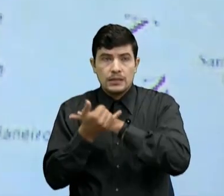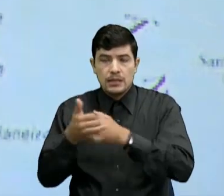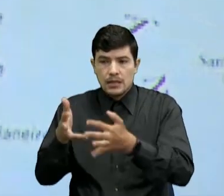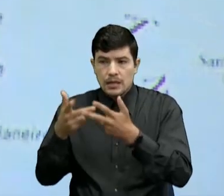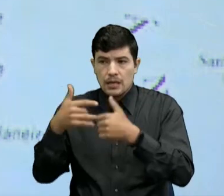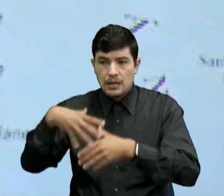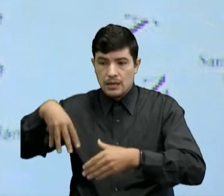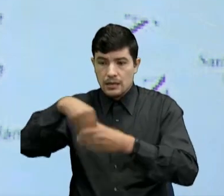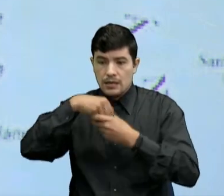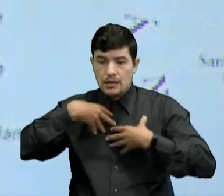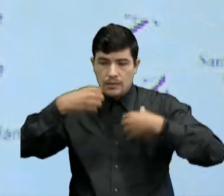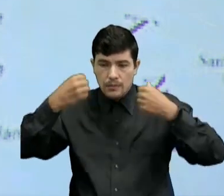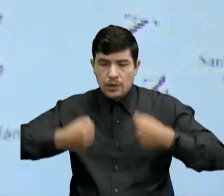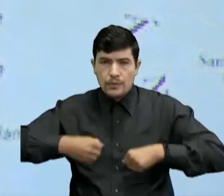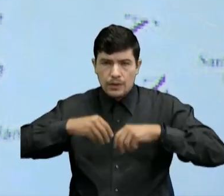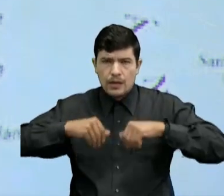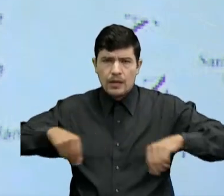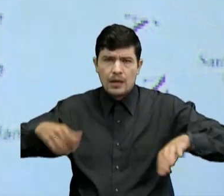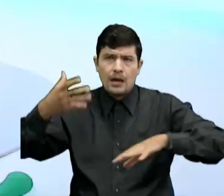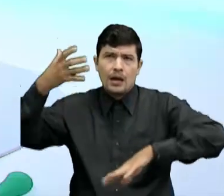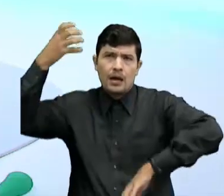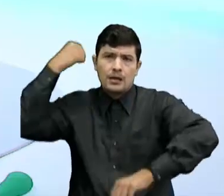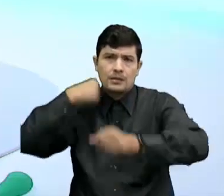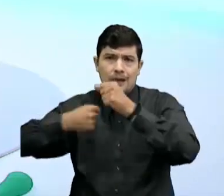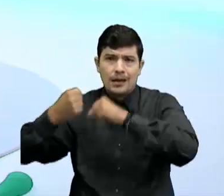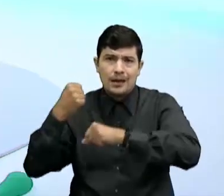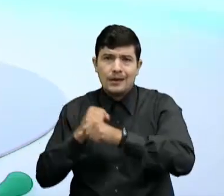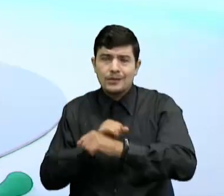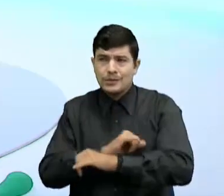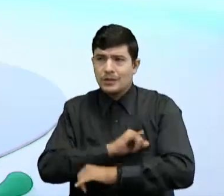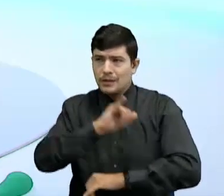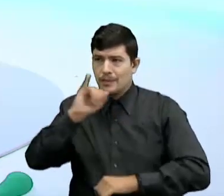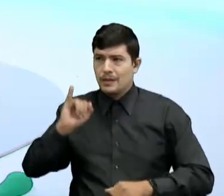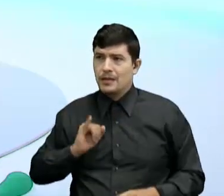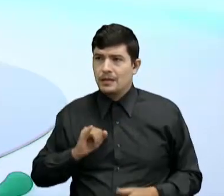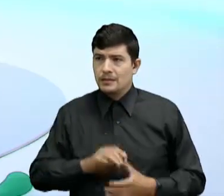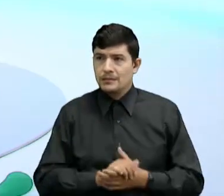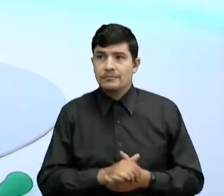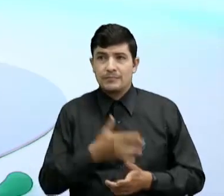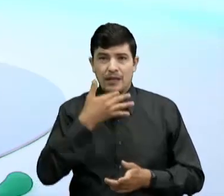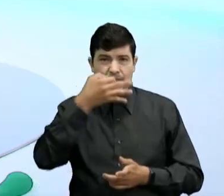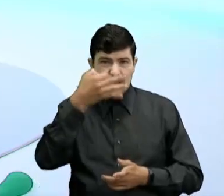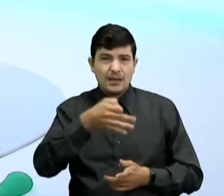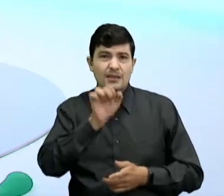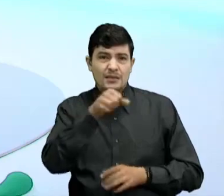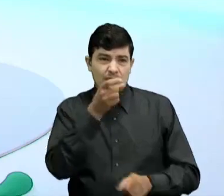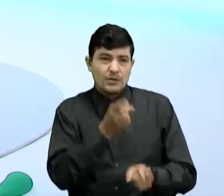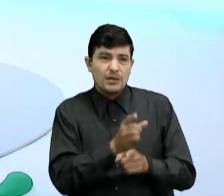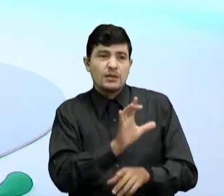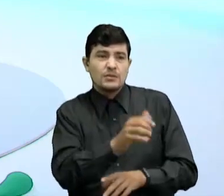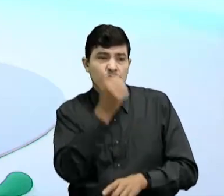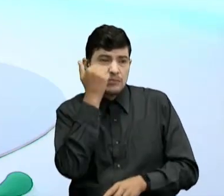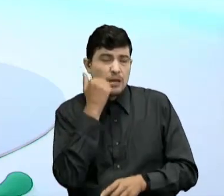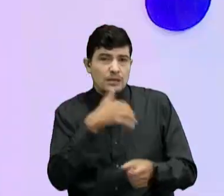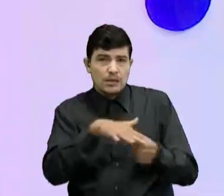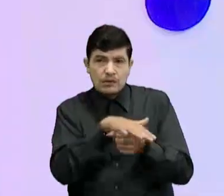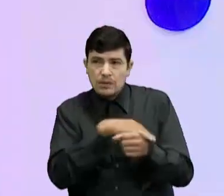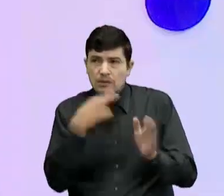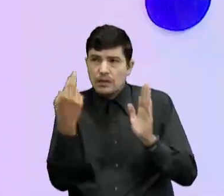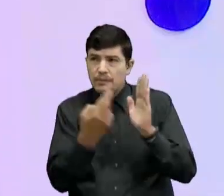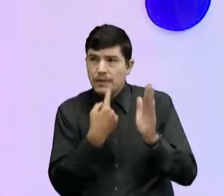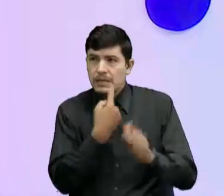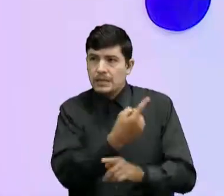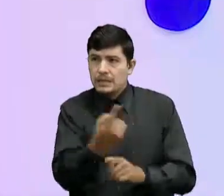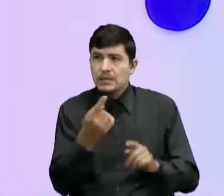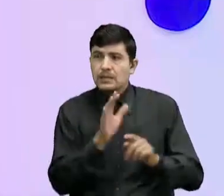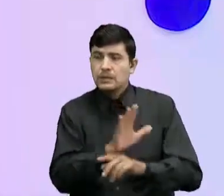parte De nuestro territorio Desde los tiempos De la independencia Que triste De verdad Que esos sucesos Por eso vuelvo Y repito Que esto